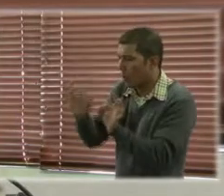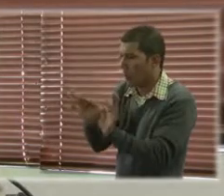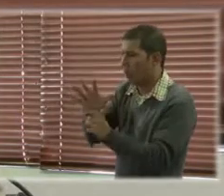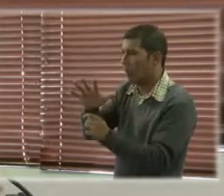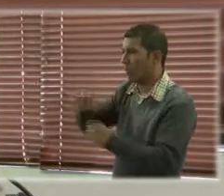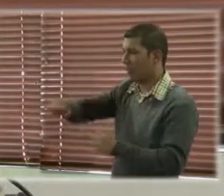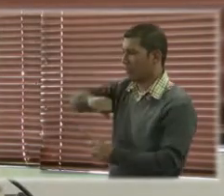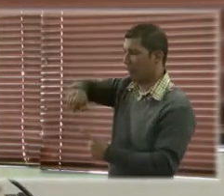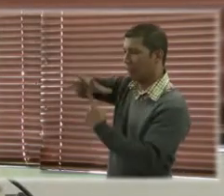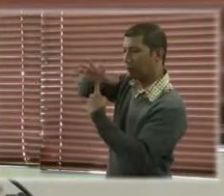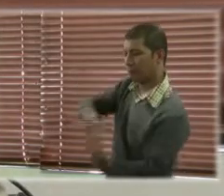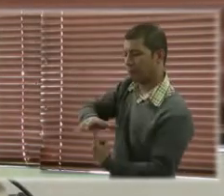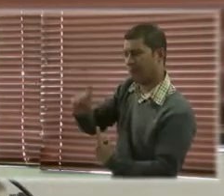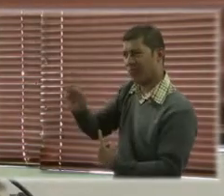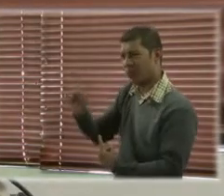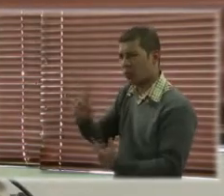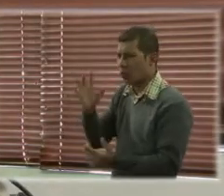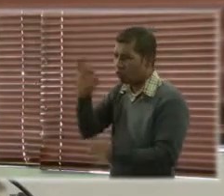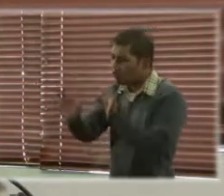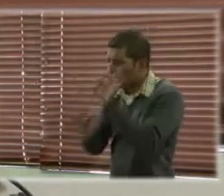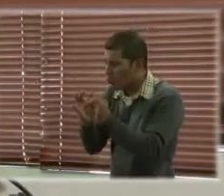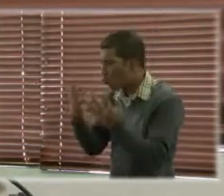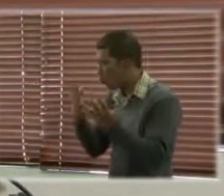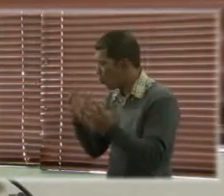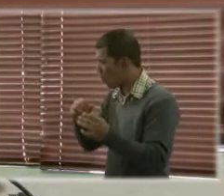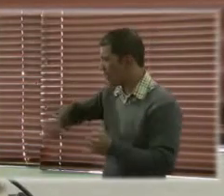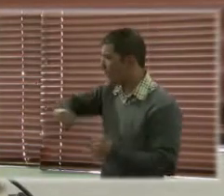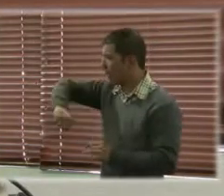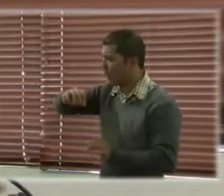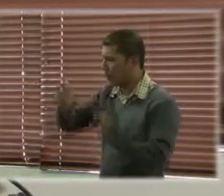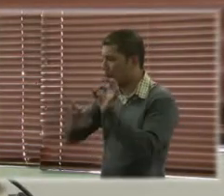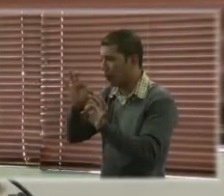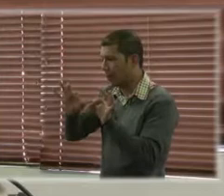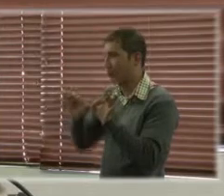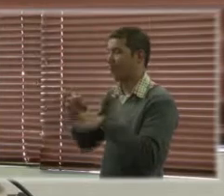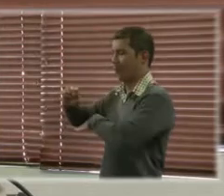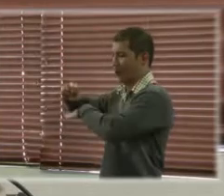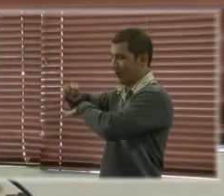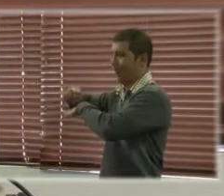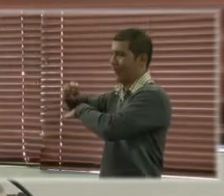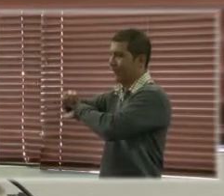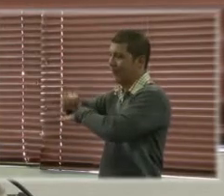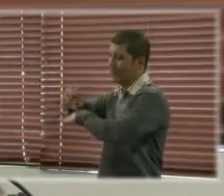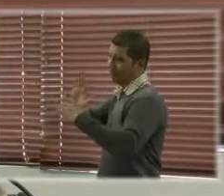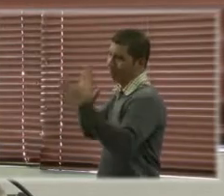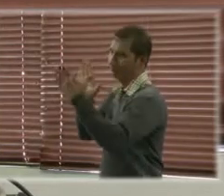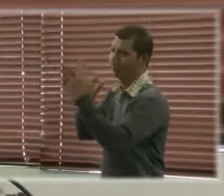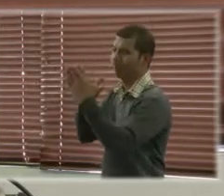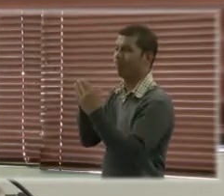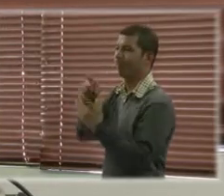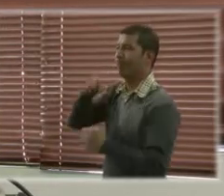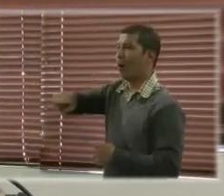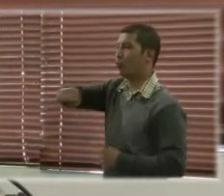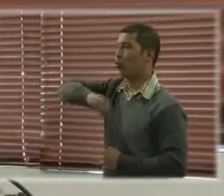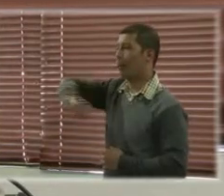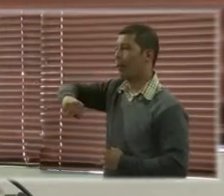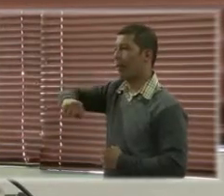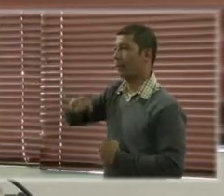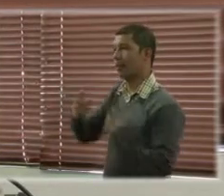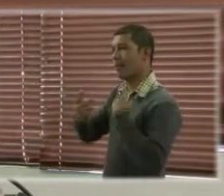un hospital nacional por cierto y a través del diálogo con las autoridades pues no se pudo lograr